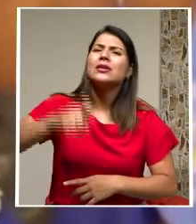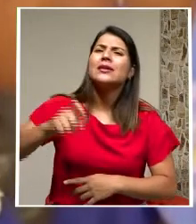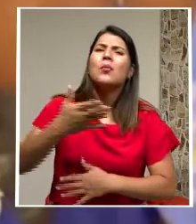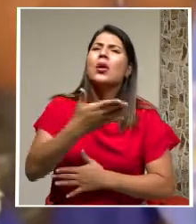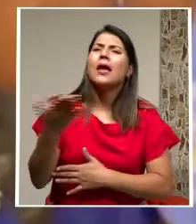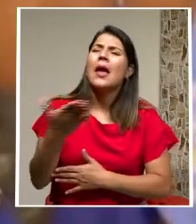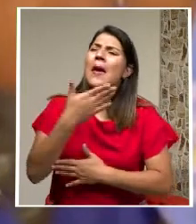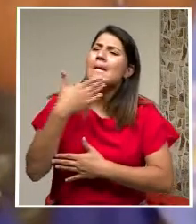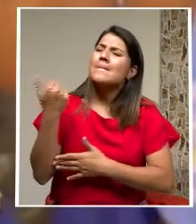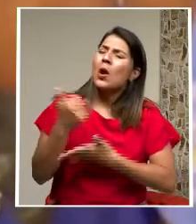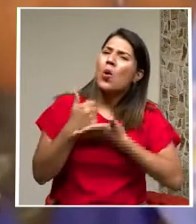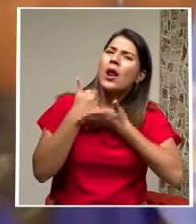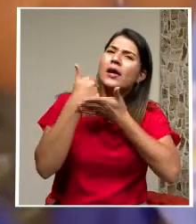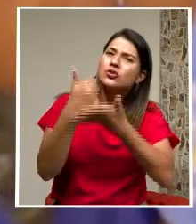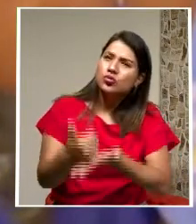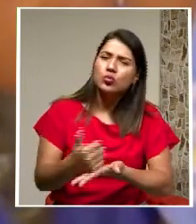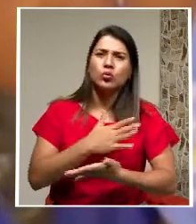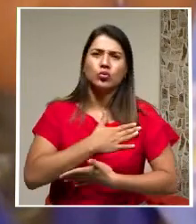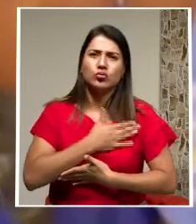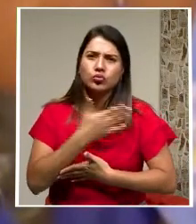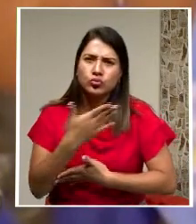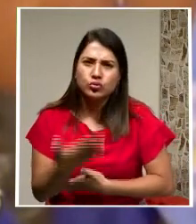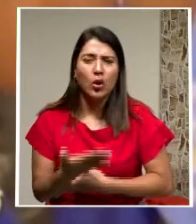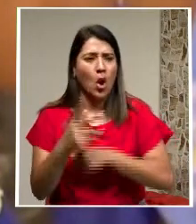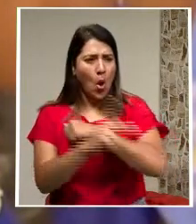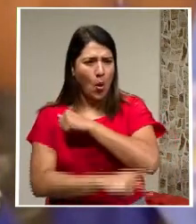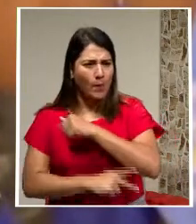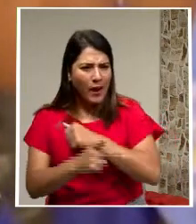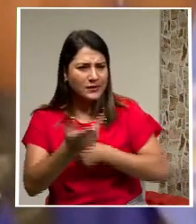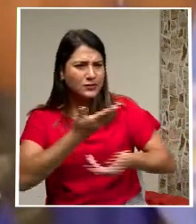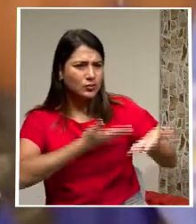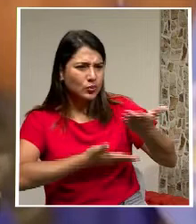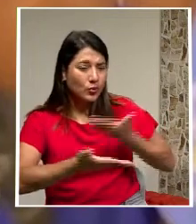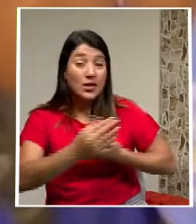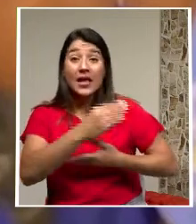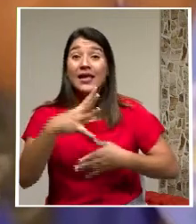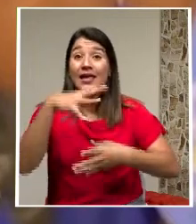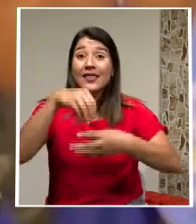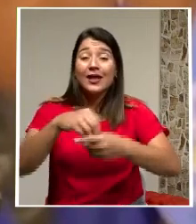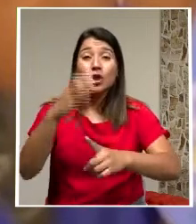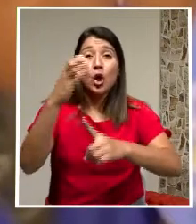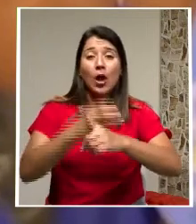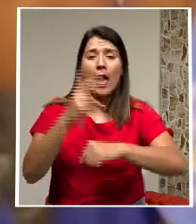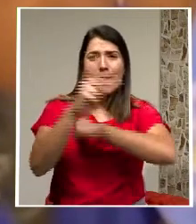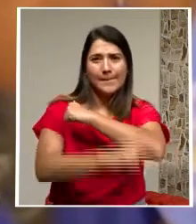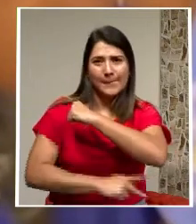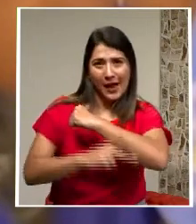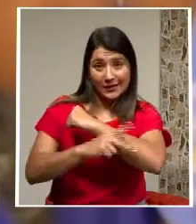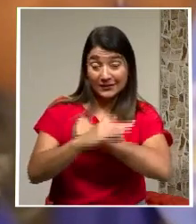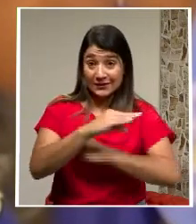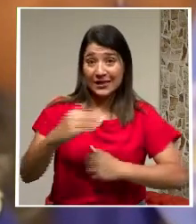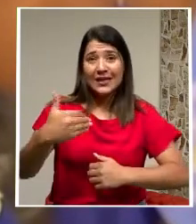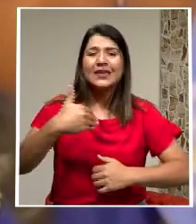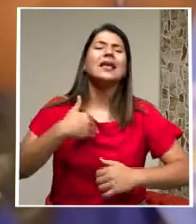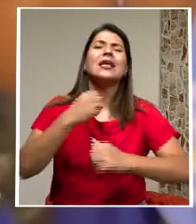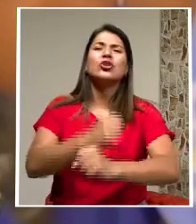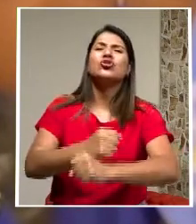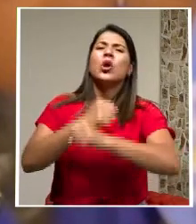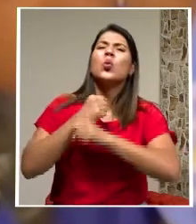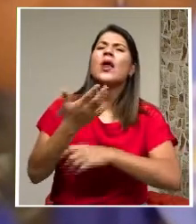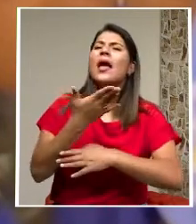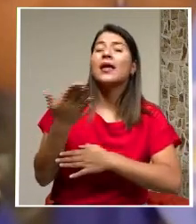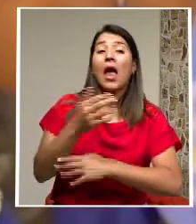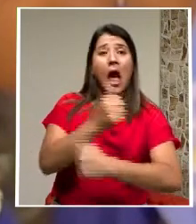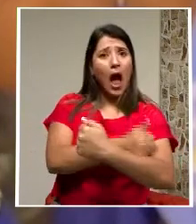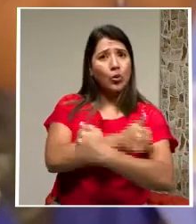colaboración Entre los países Y dentro De cada país Asegurándonos De que las Autoridades Nacionales Y